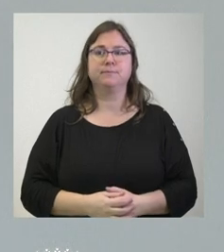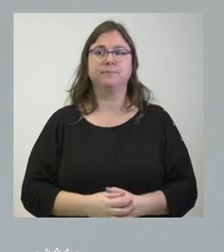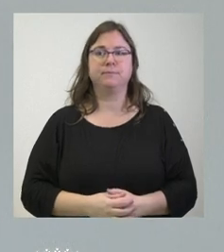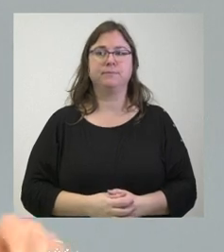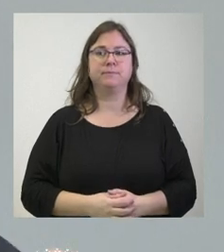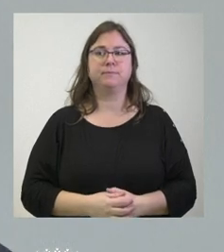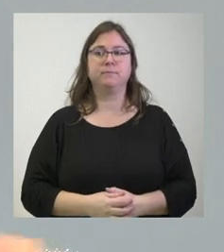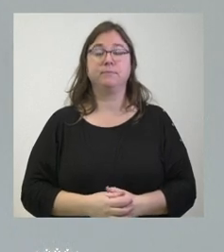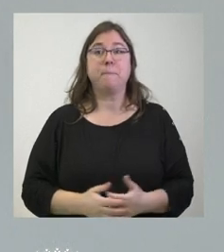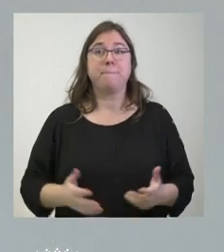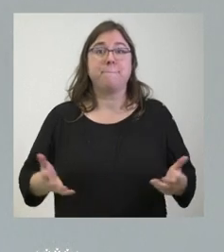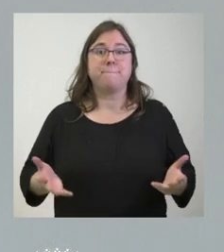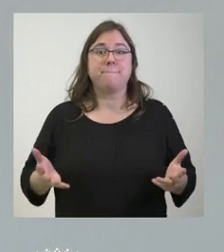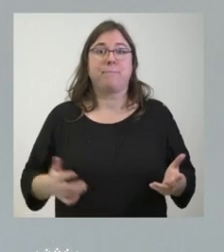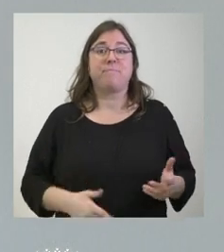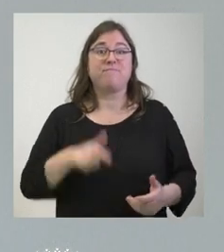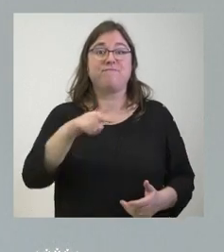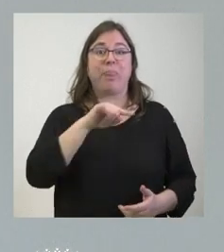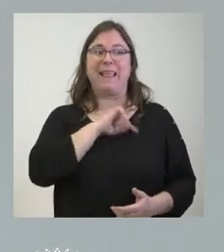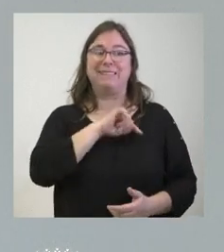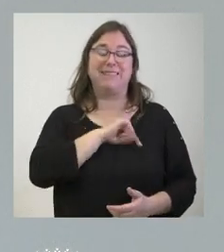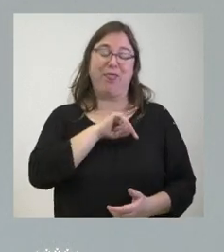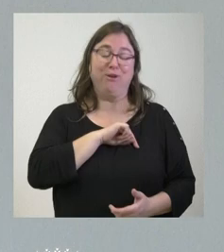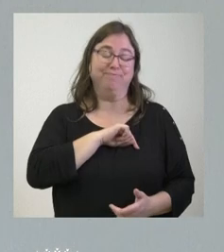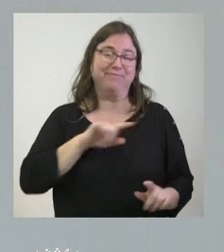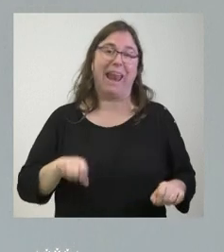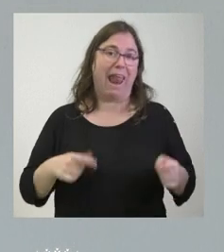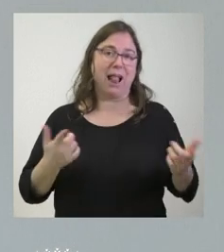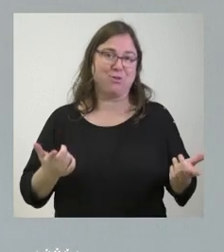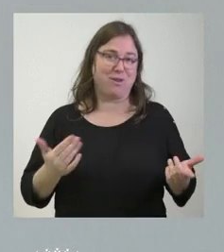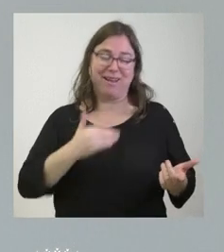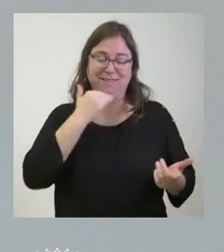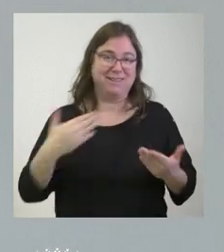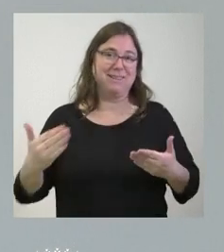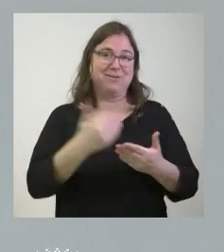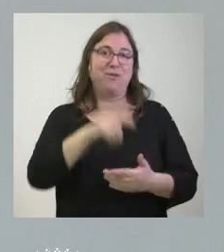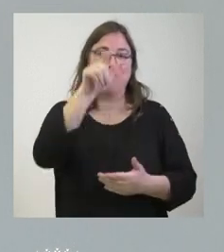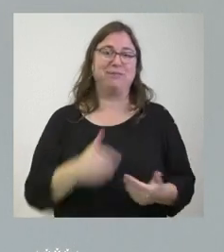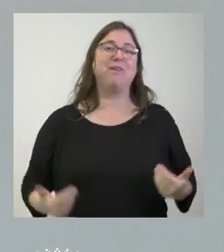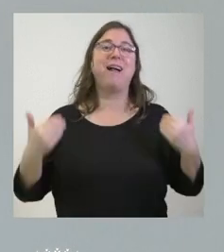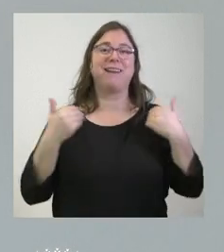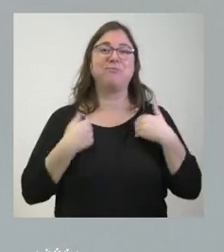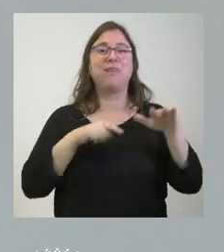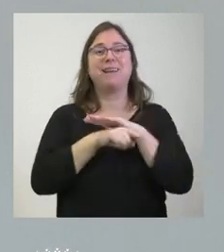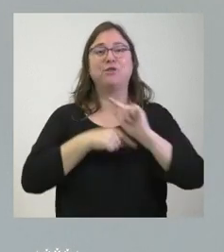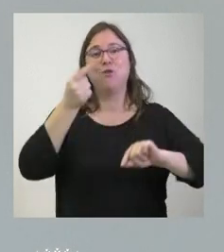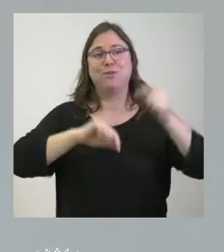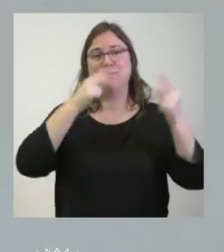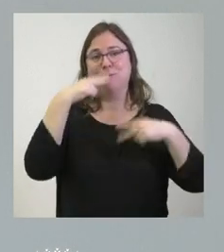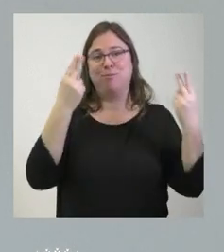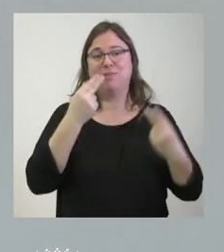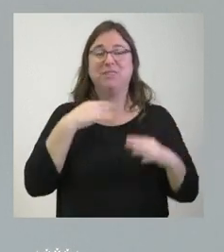pues esto es una sensación natural entre casi todos los responsables que tienen que gestionar algún tipo de presupuesto público